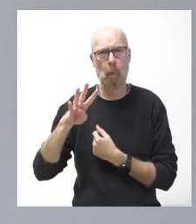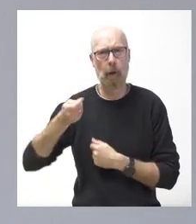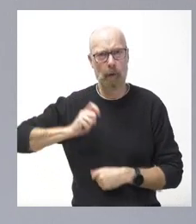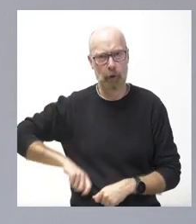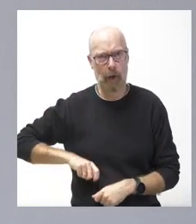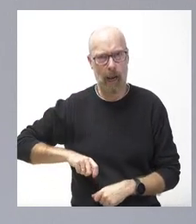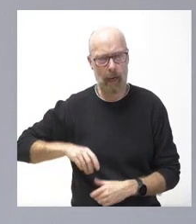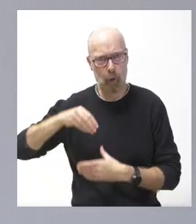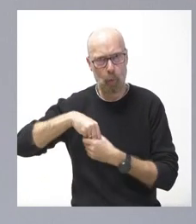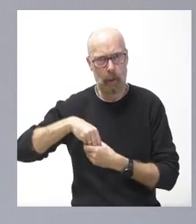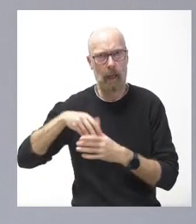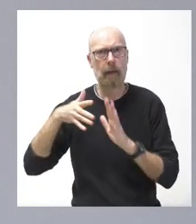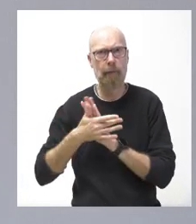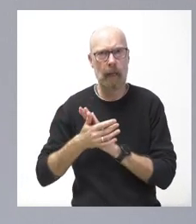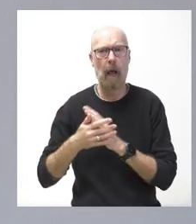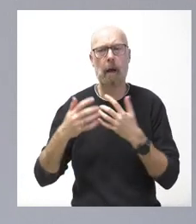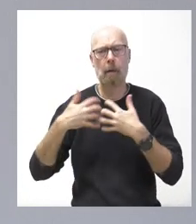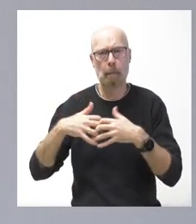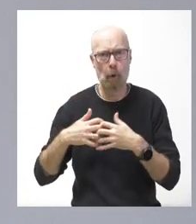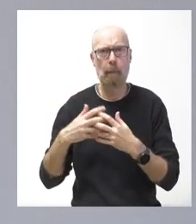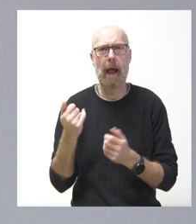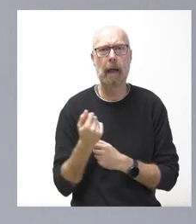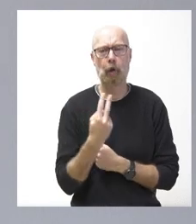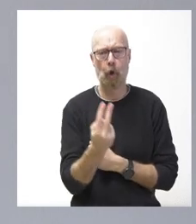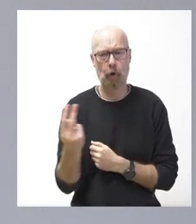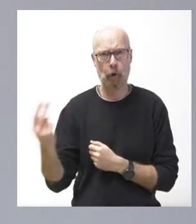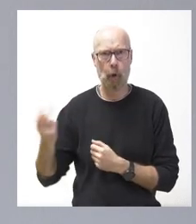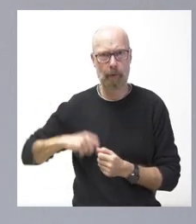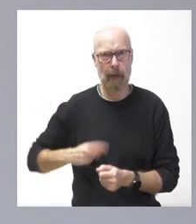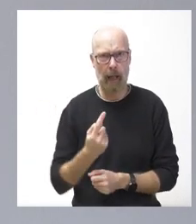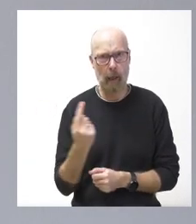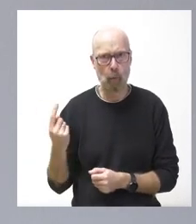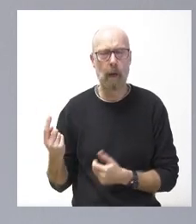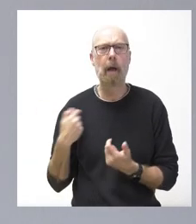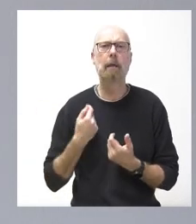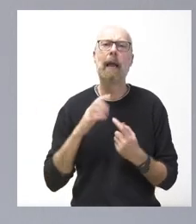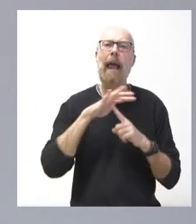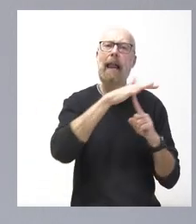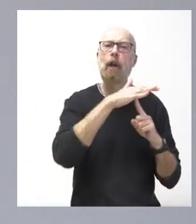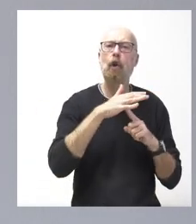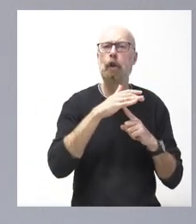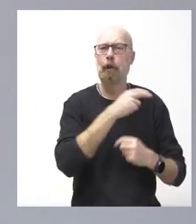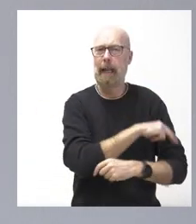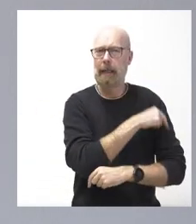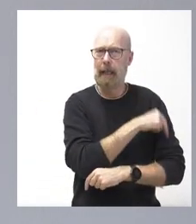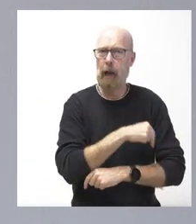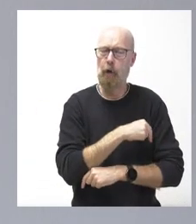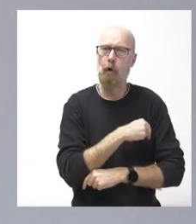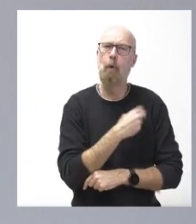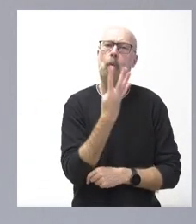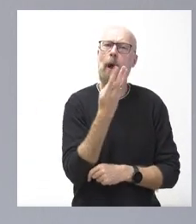lo tanto, cada una de ellas dos, el conductor y el operador. Un helicóptero sanitario con una dotación de cuatro profesionales.